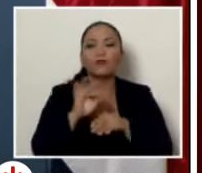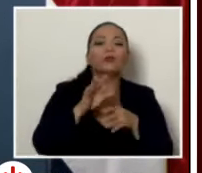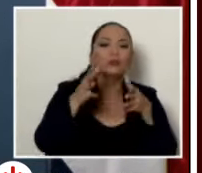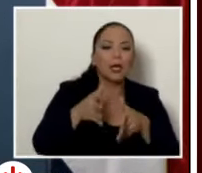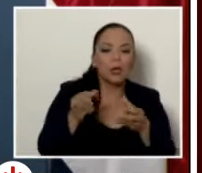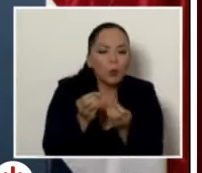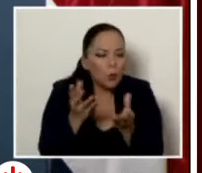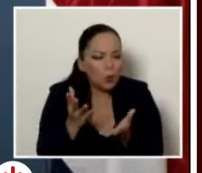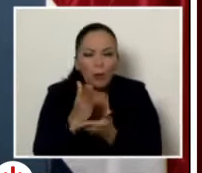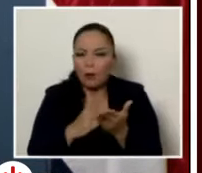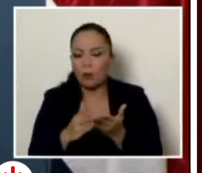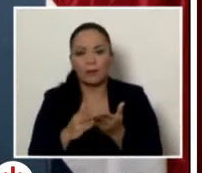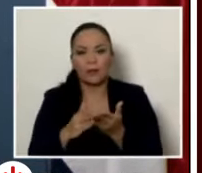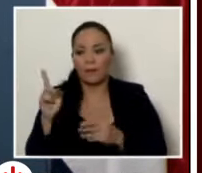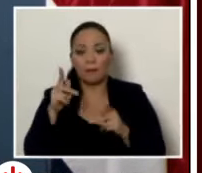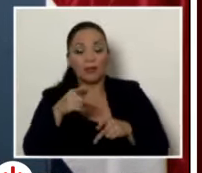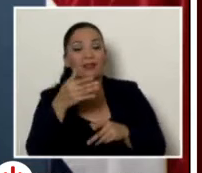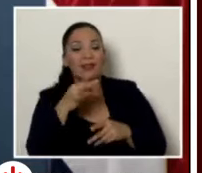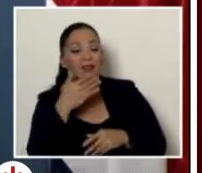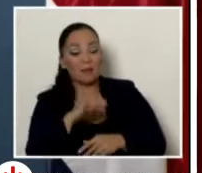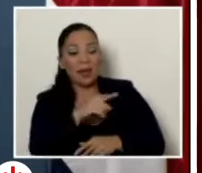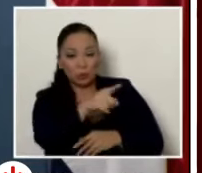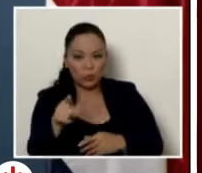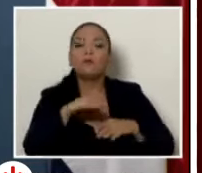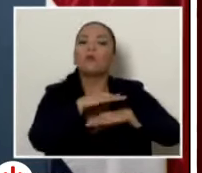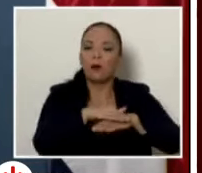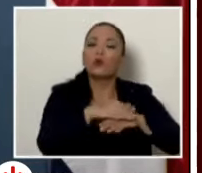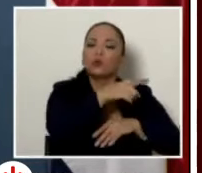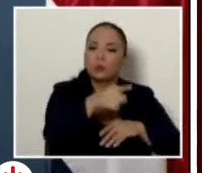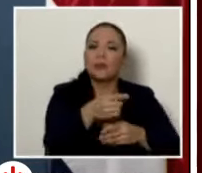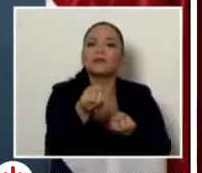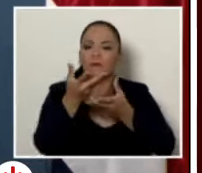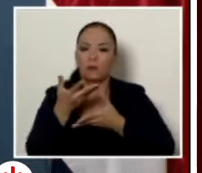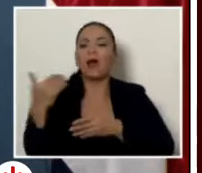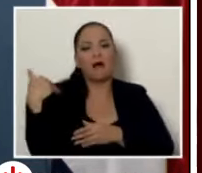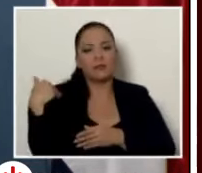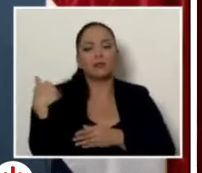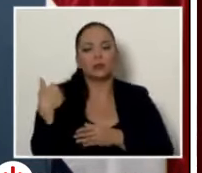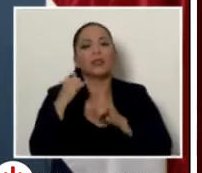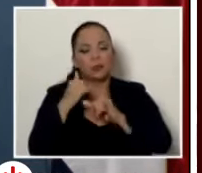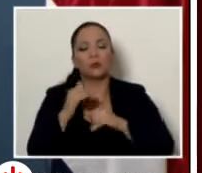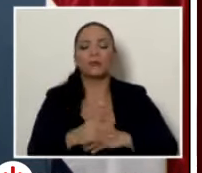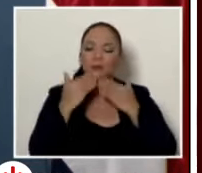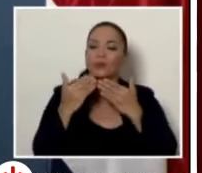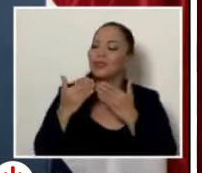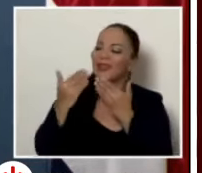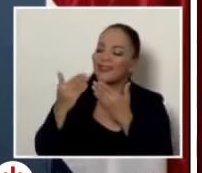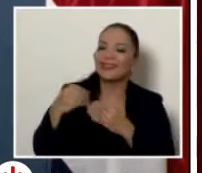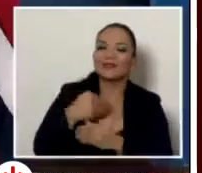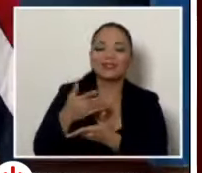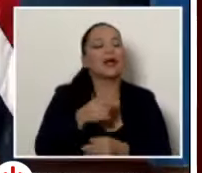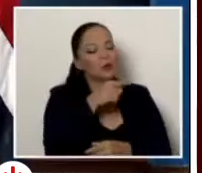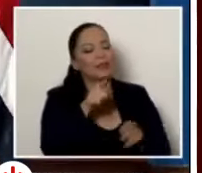público los traten como que estuvieran rogando, por favor denuncien y avísenos. Muchas gracias, doña Yuliana. Gracias, presidente. Buenas